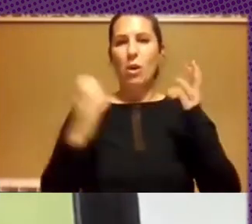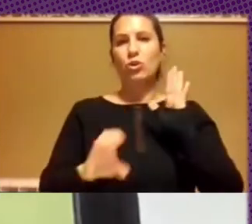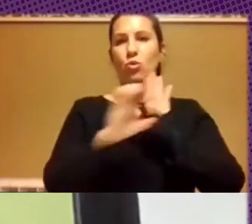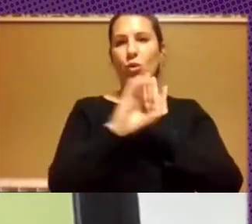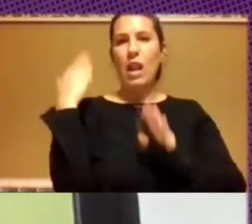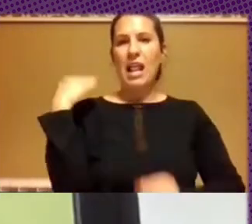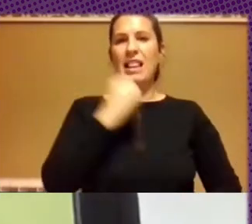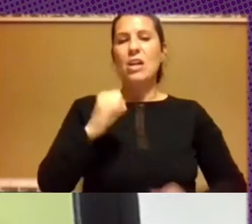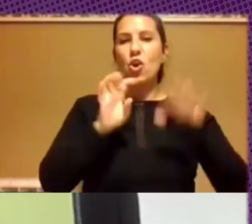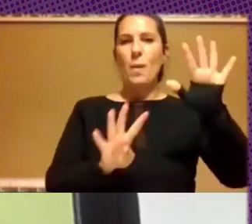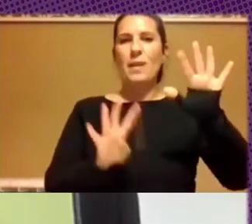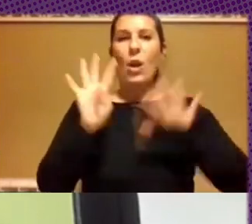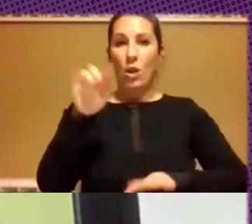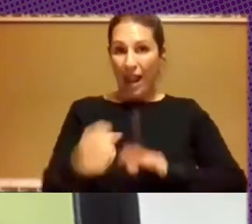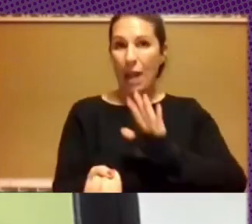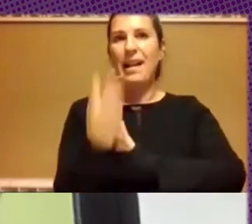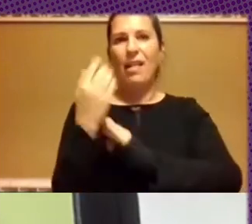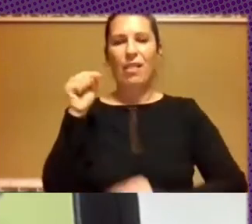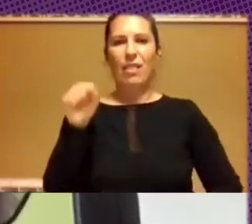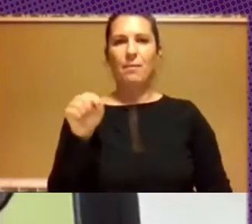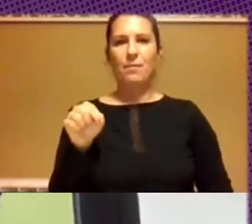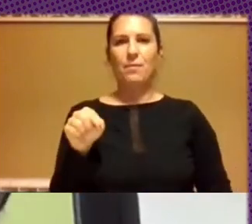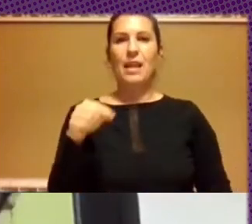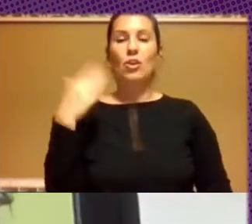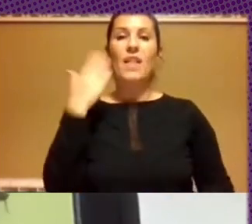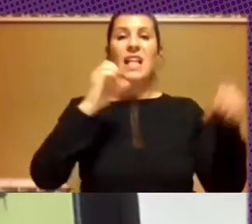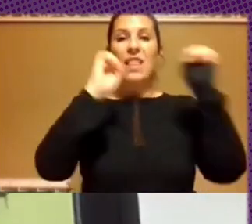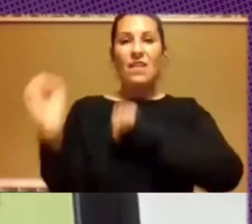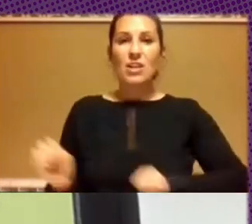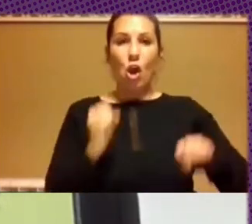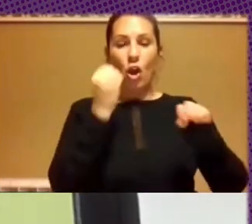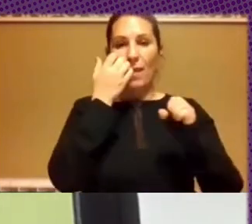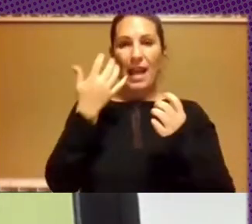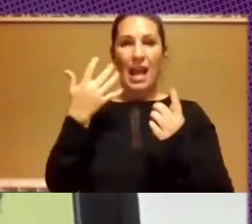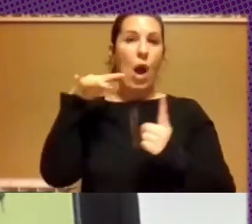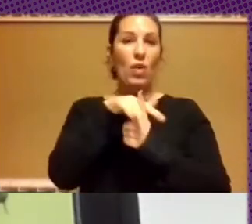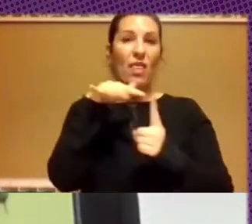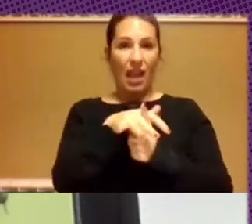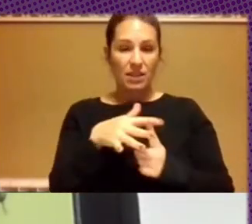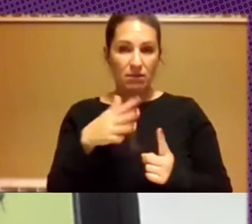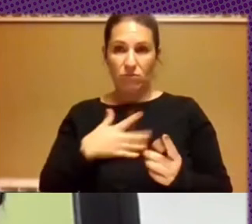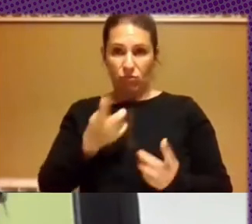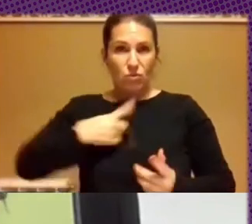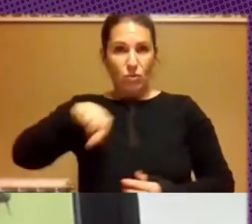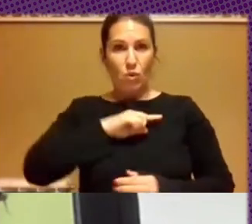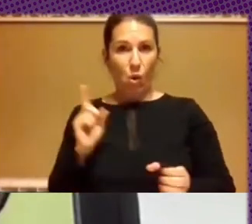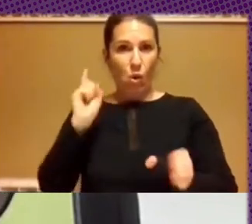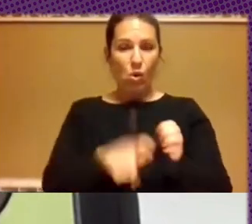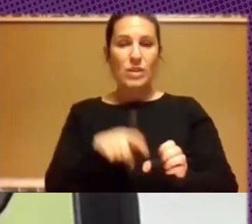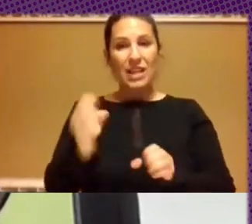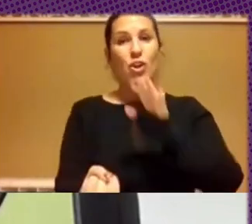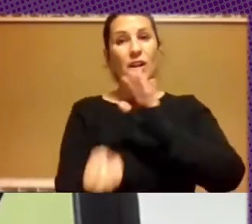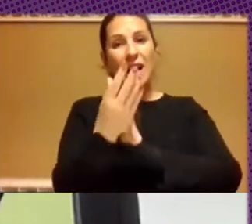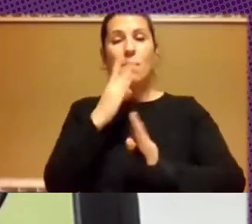94. Y la defensoría de las audiencias, donde formamos parte, es una creación de la Ley